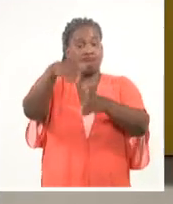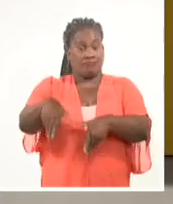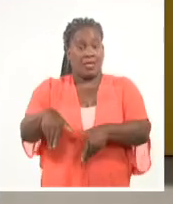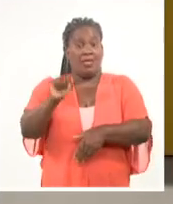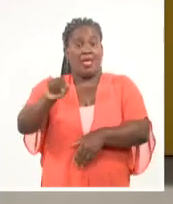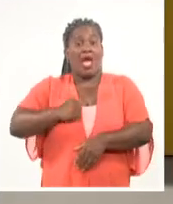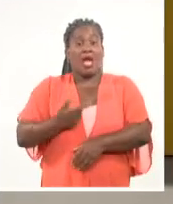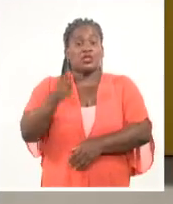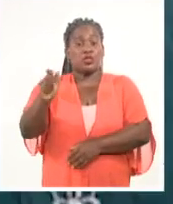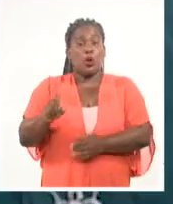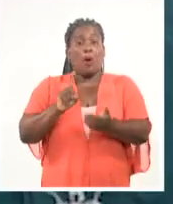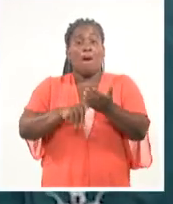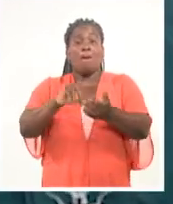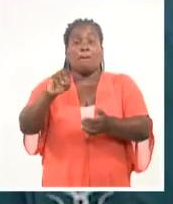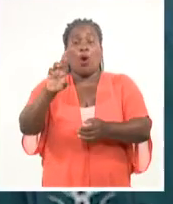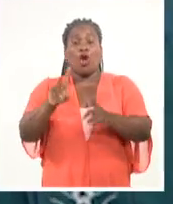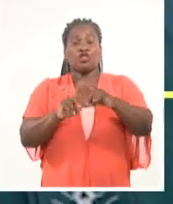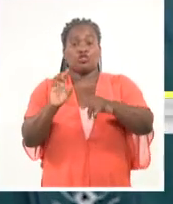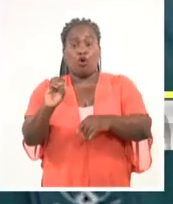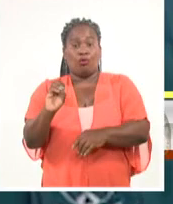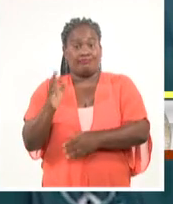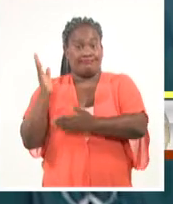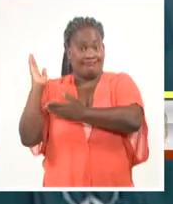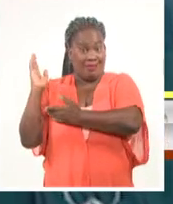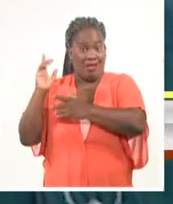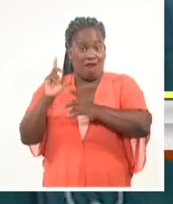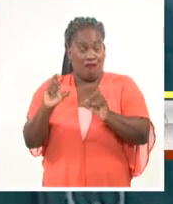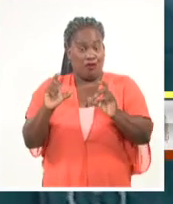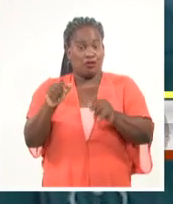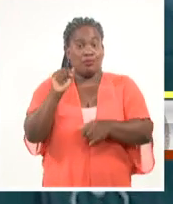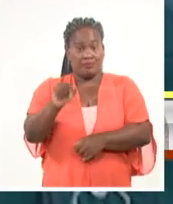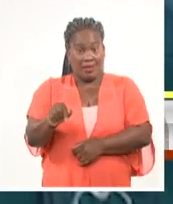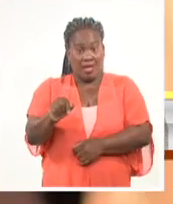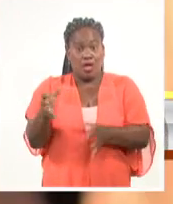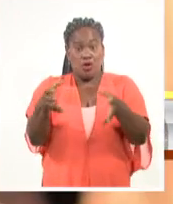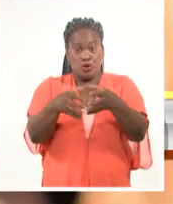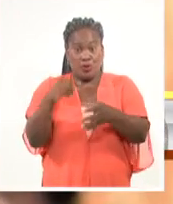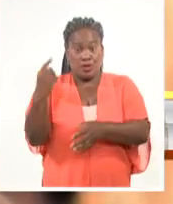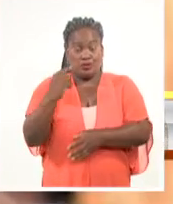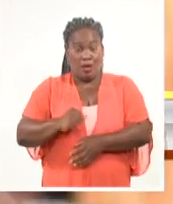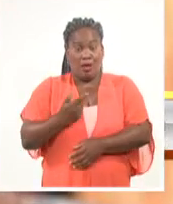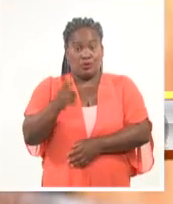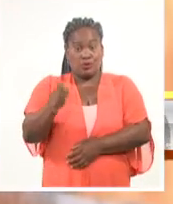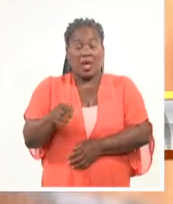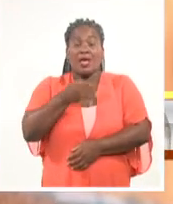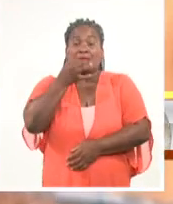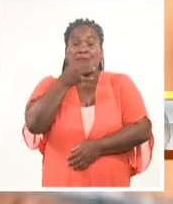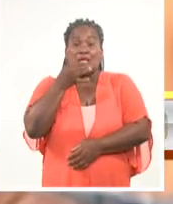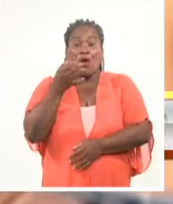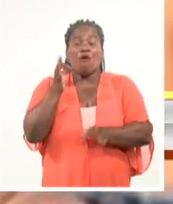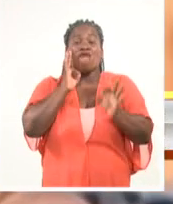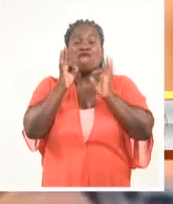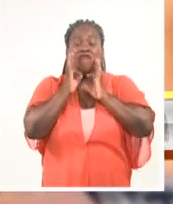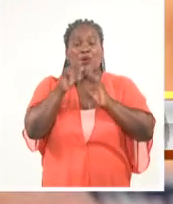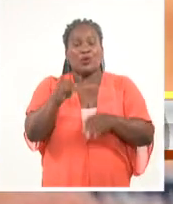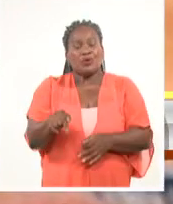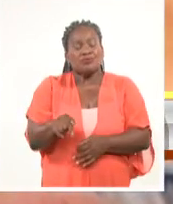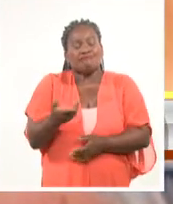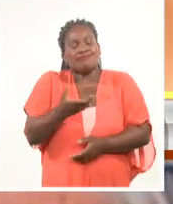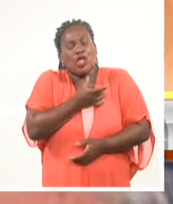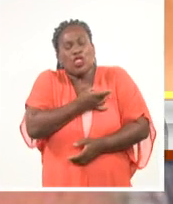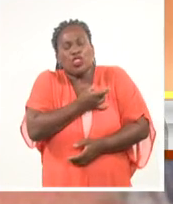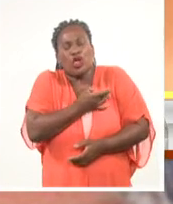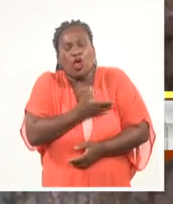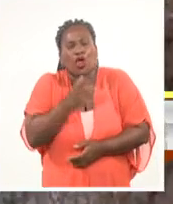cubano Manuel Porto. El Consejo Nacional de las Artes Escénicas informó a través de su página en Facebook que con profundo pesar despedimos a